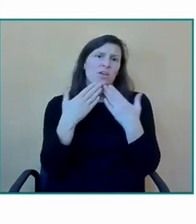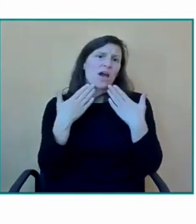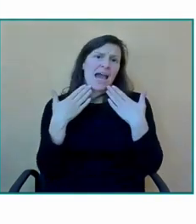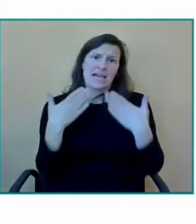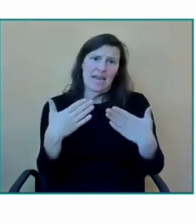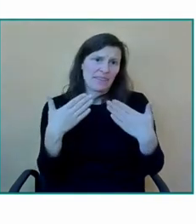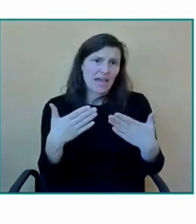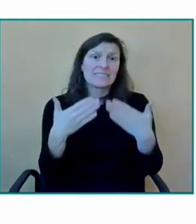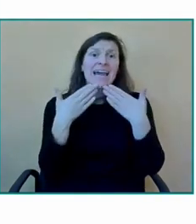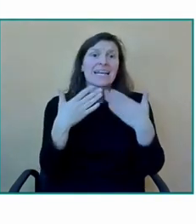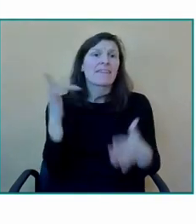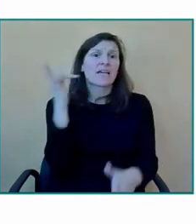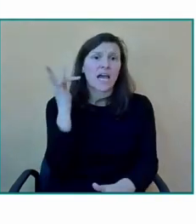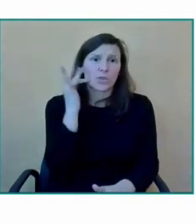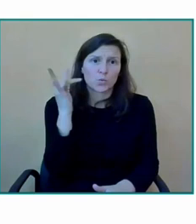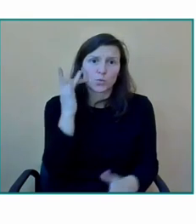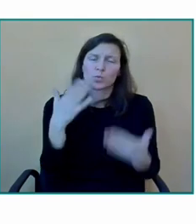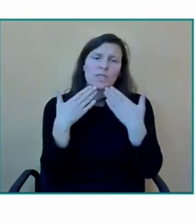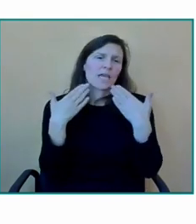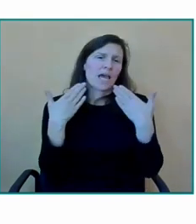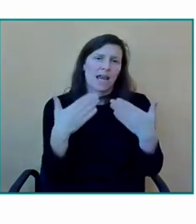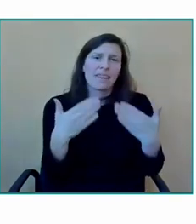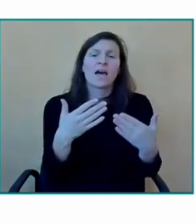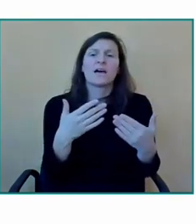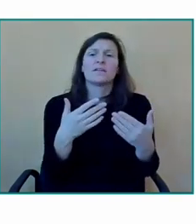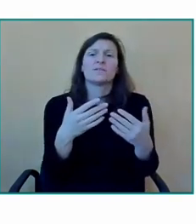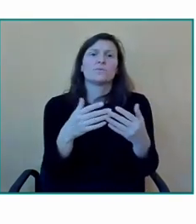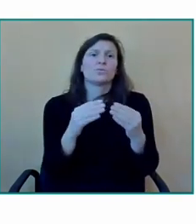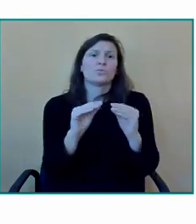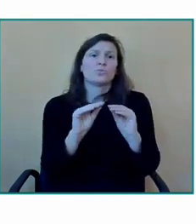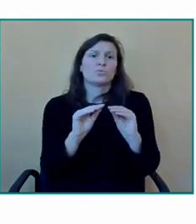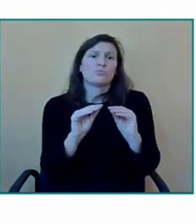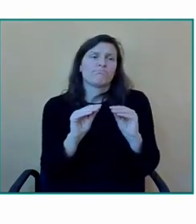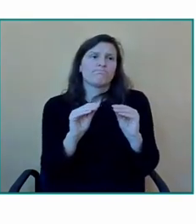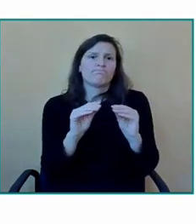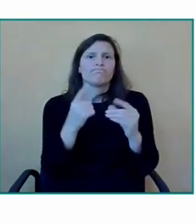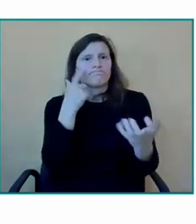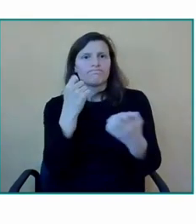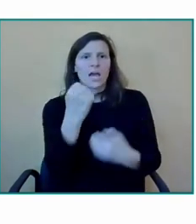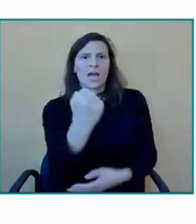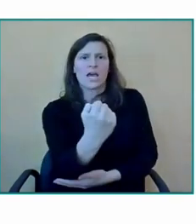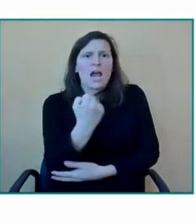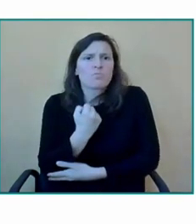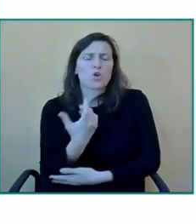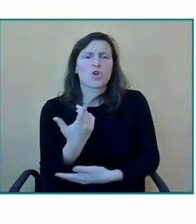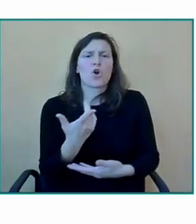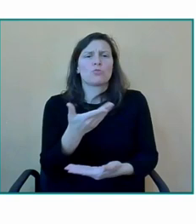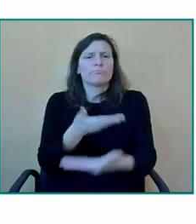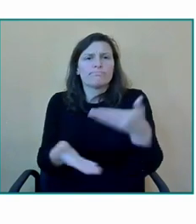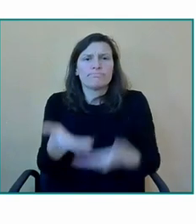Jesús Martín obviamente por estar siempre con nosotros recomendarnos,